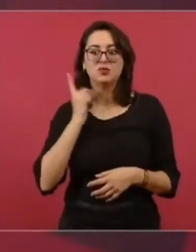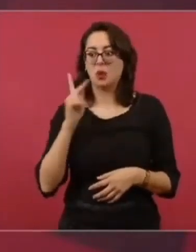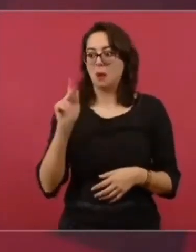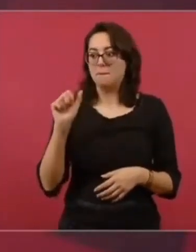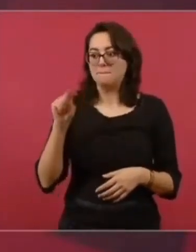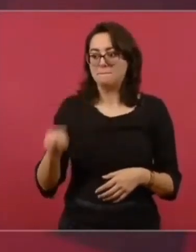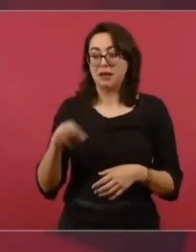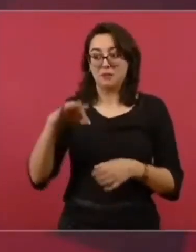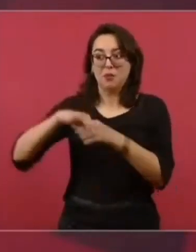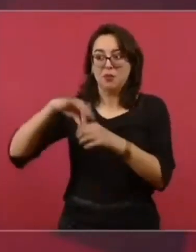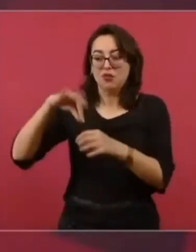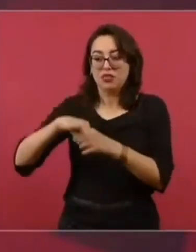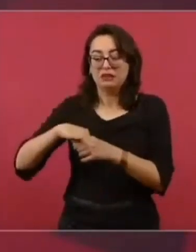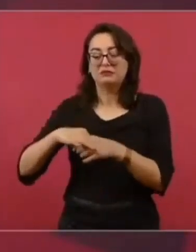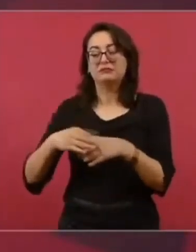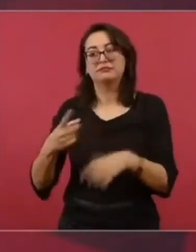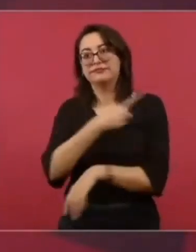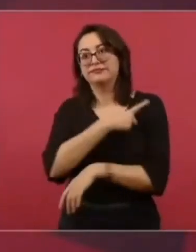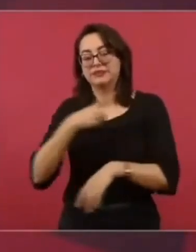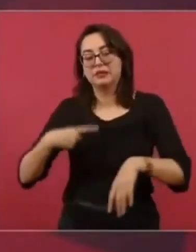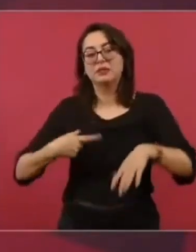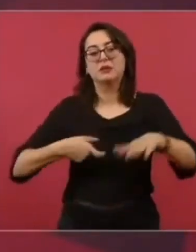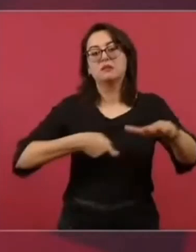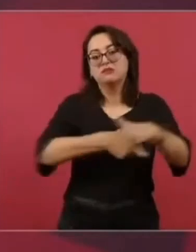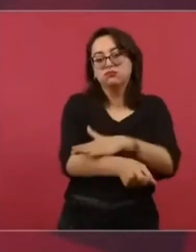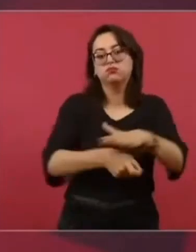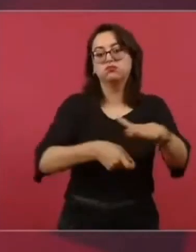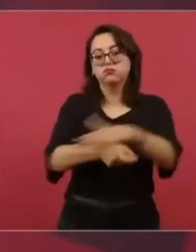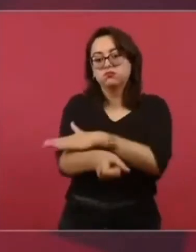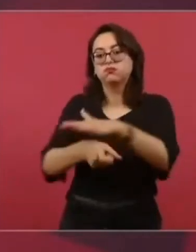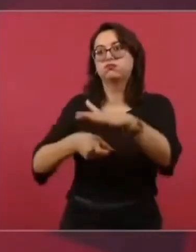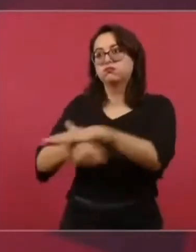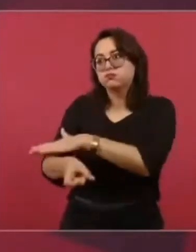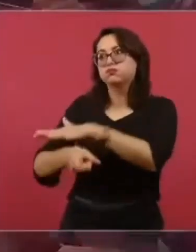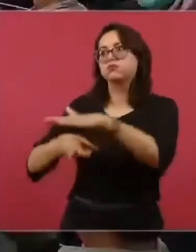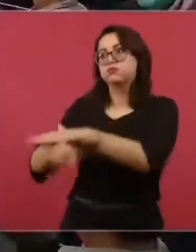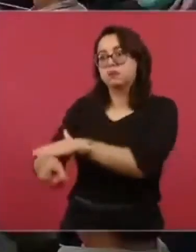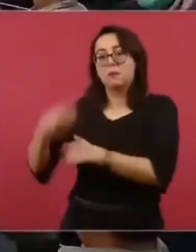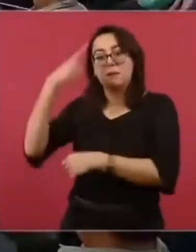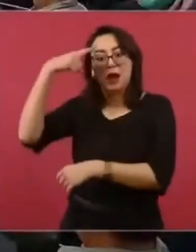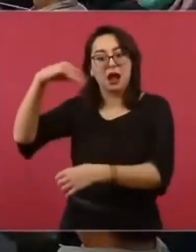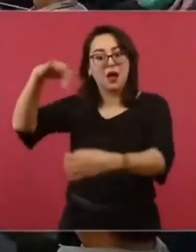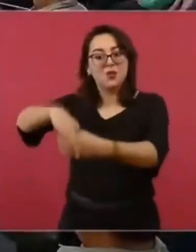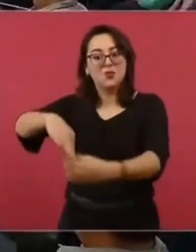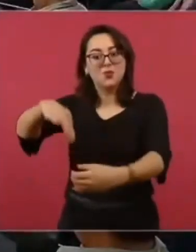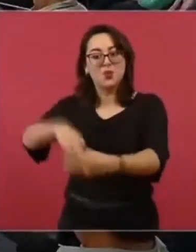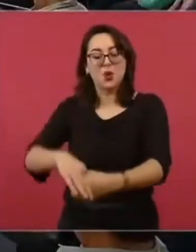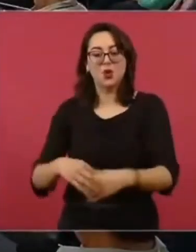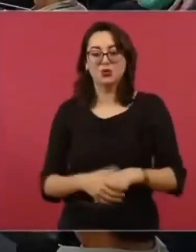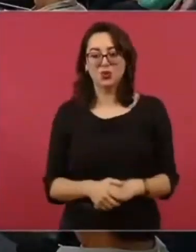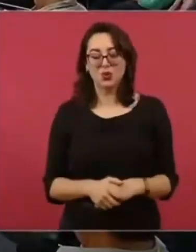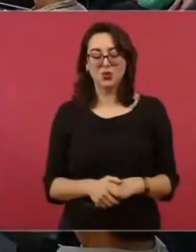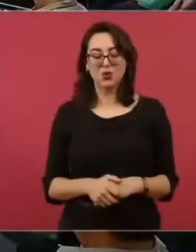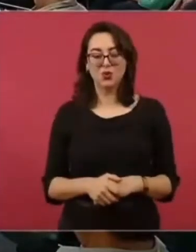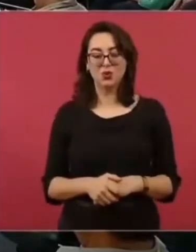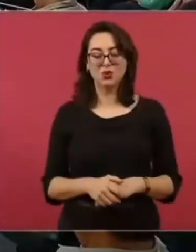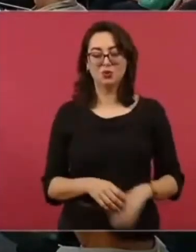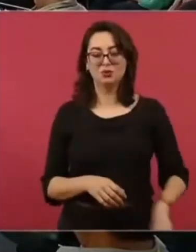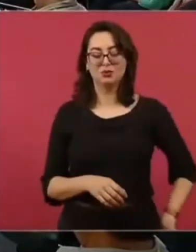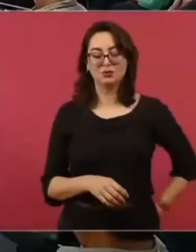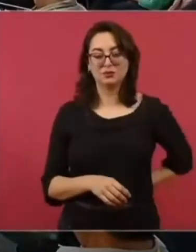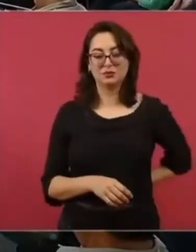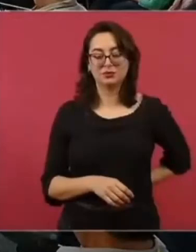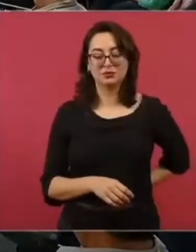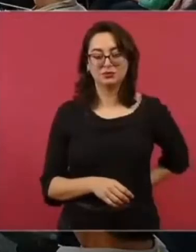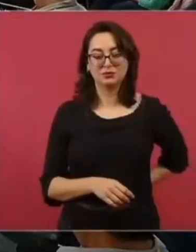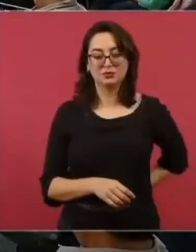que le ordenaron darle dinero a los legisladores del PAN para que votaran